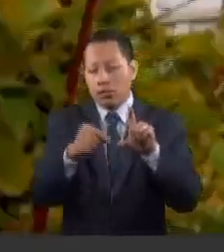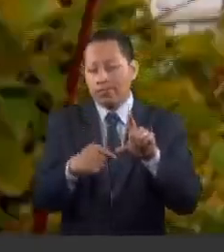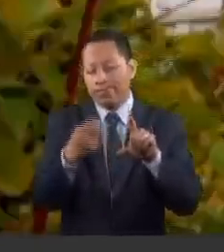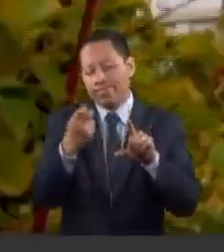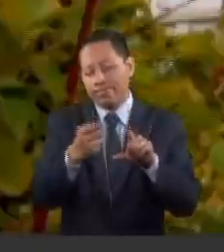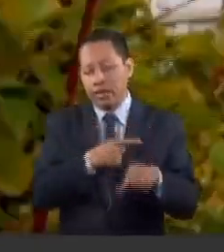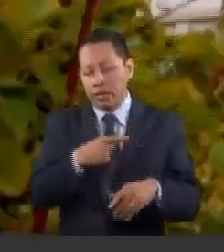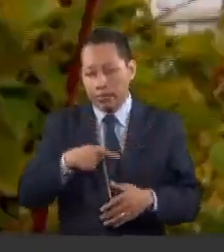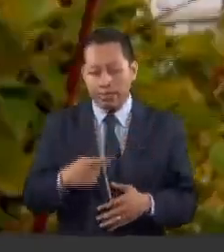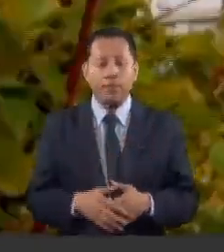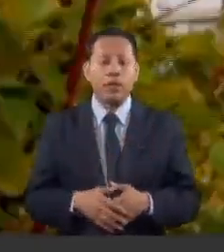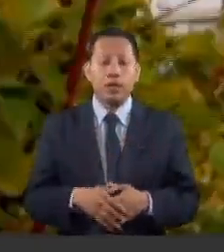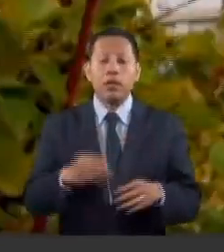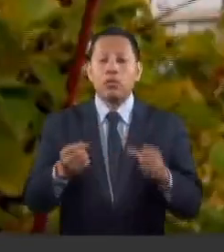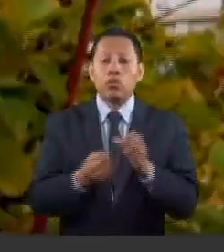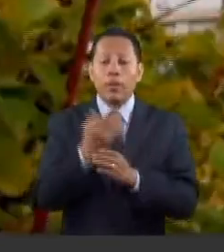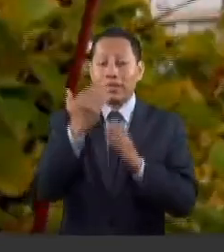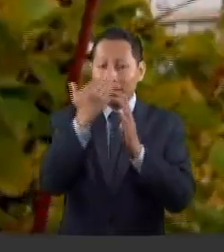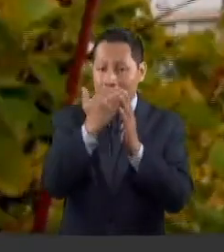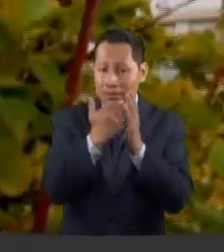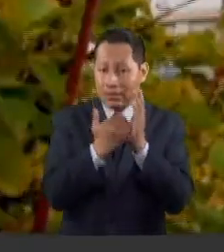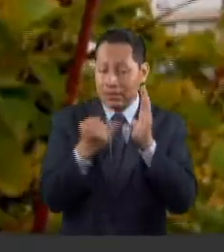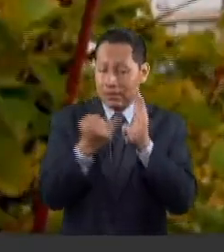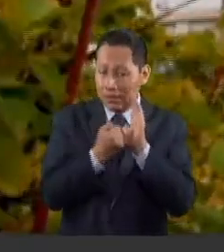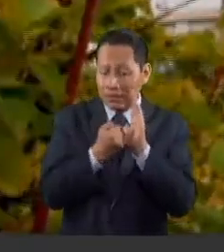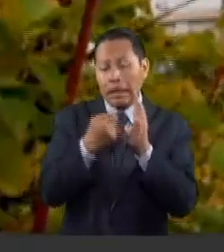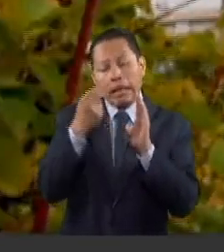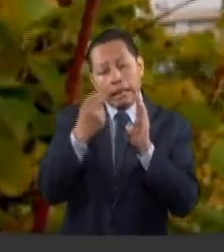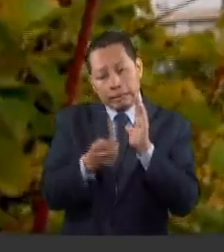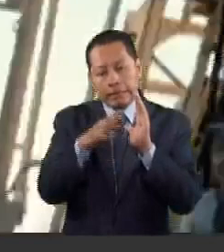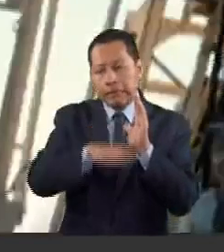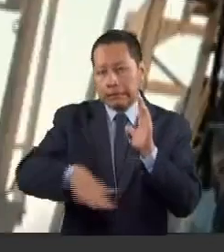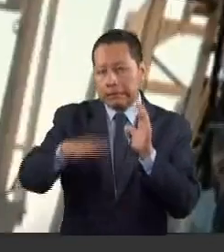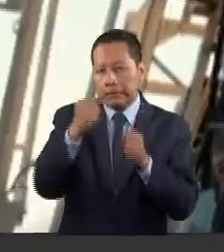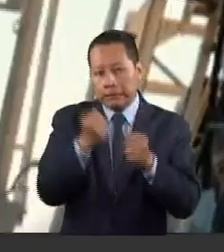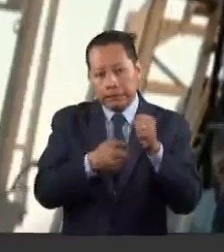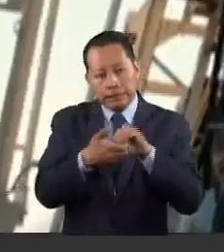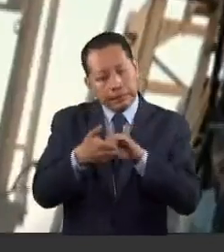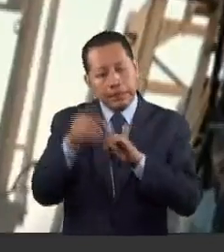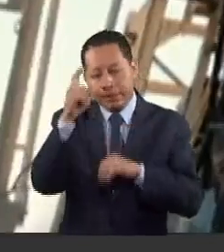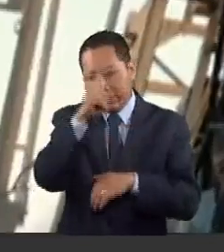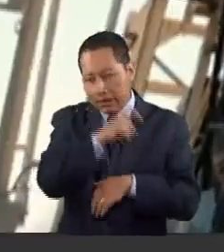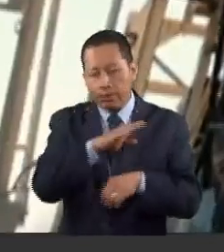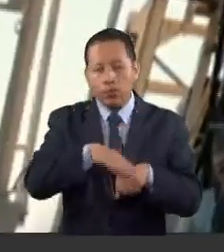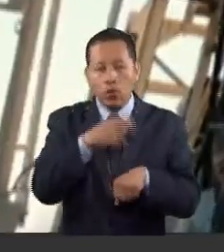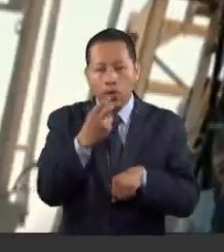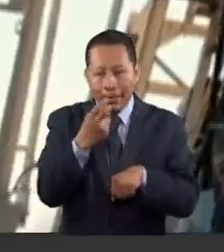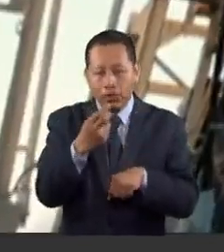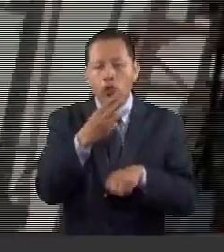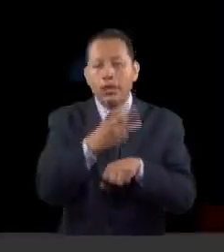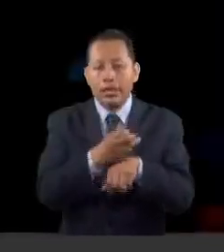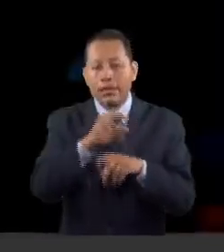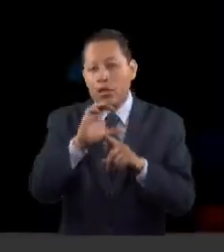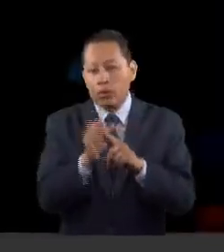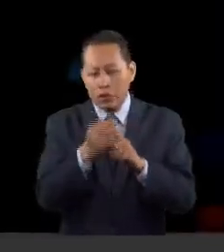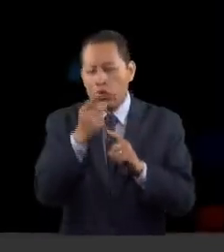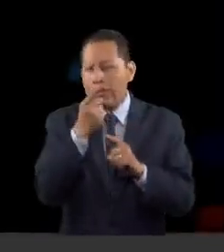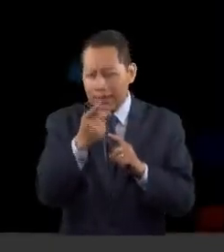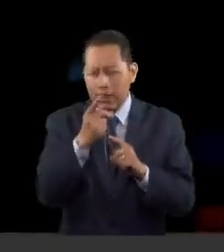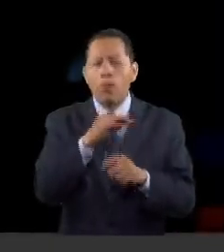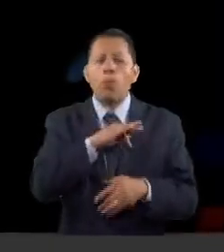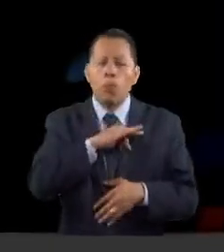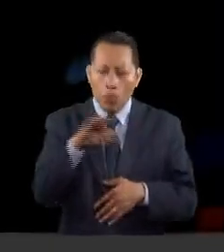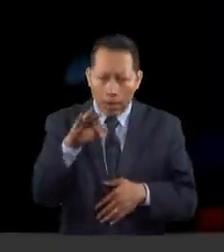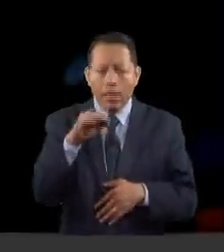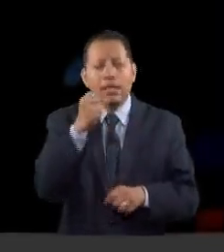La adopción de nuevas medidas fiscales implicó retos para este sector. Por ello, la Tercera Comisión Permanente aprobó exhortar a